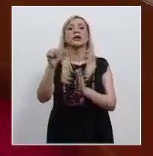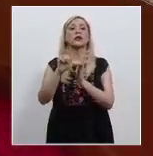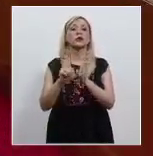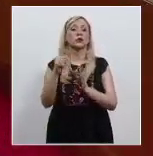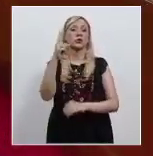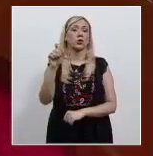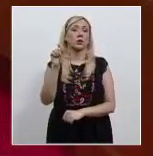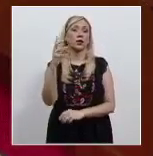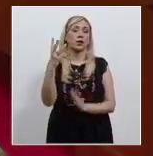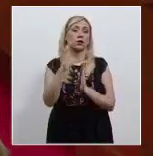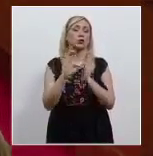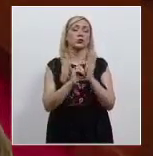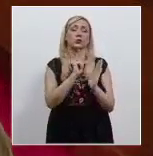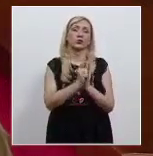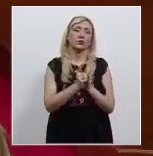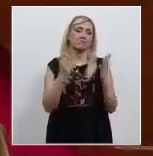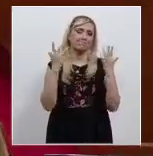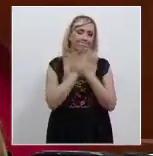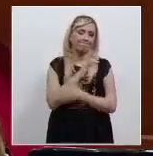constitucionales.